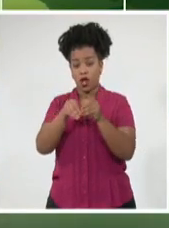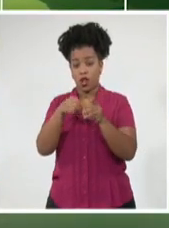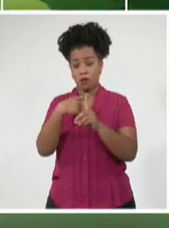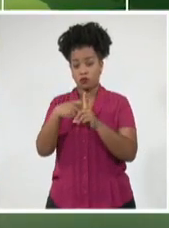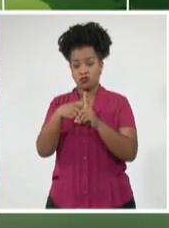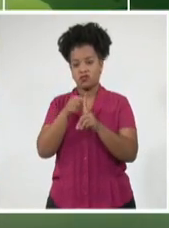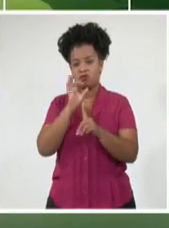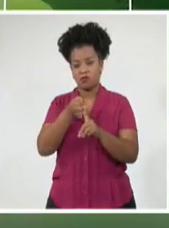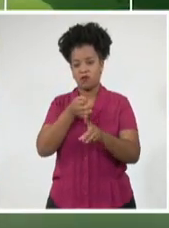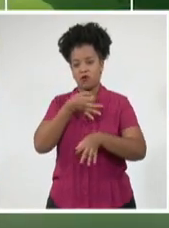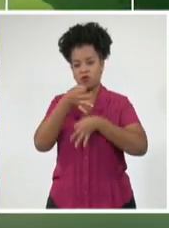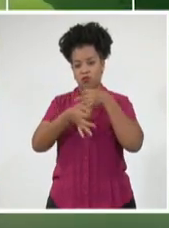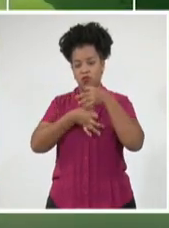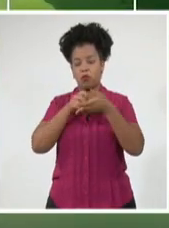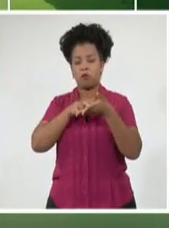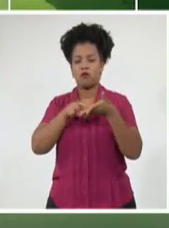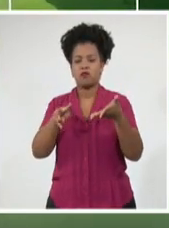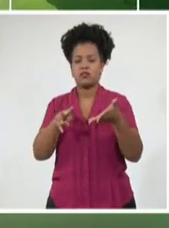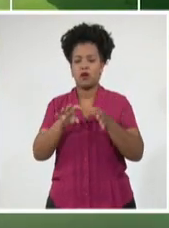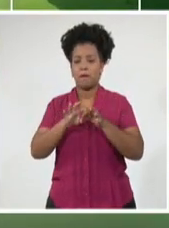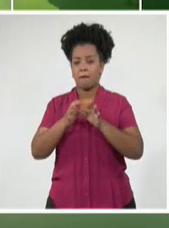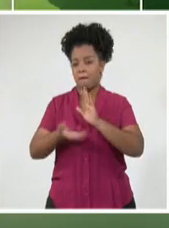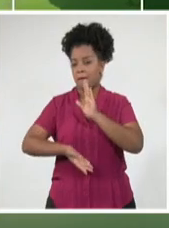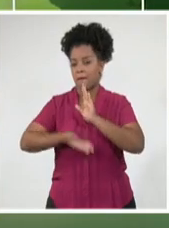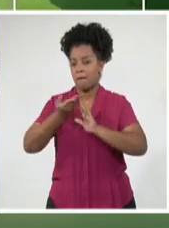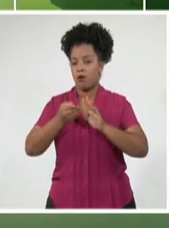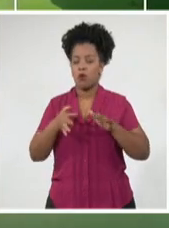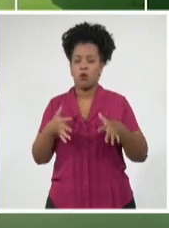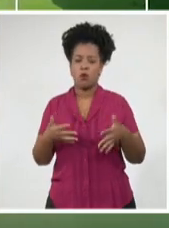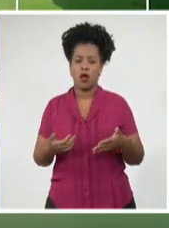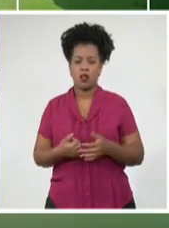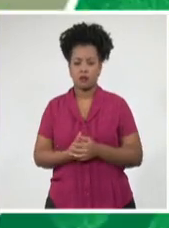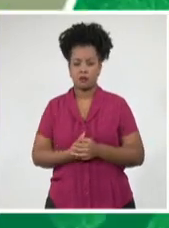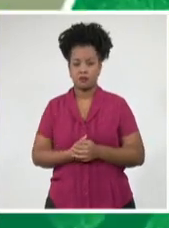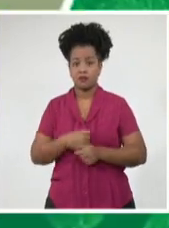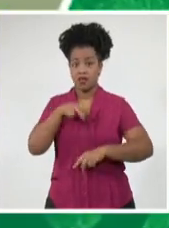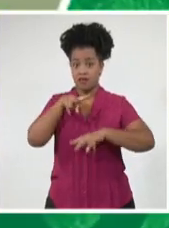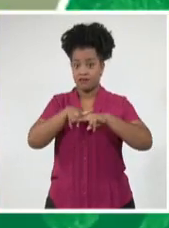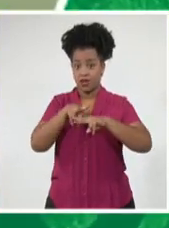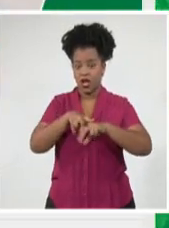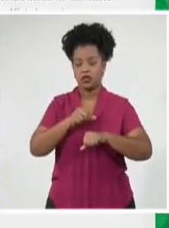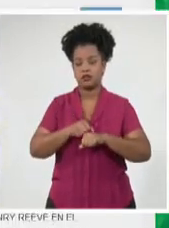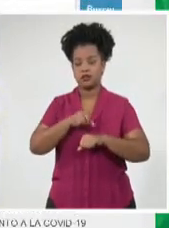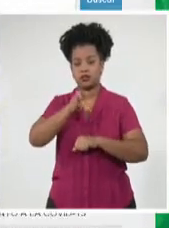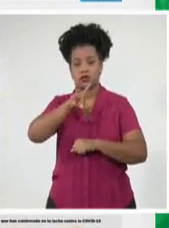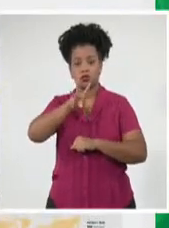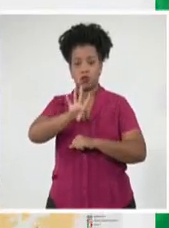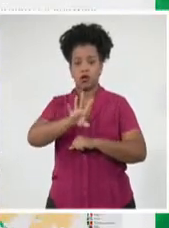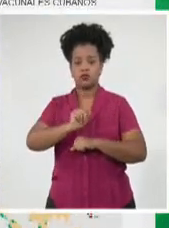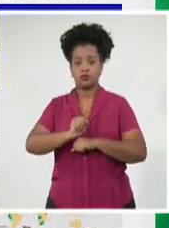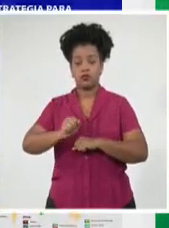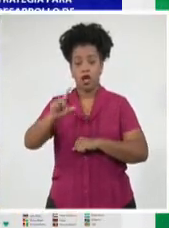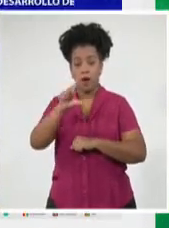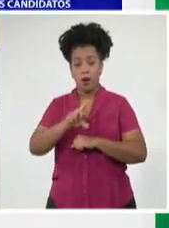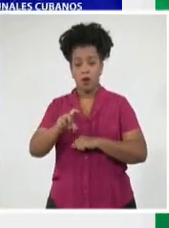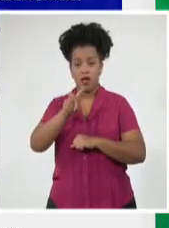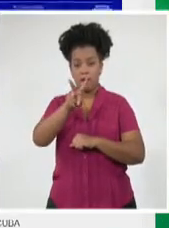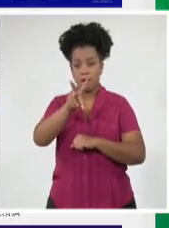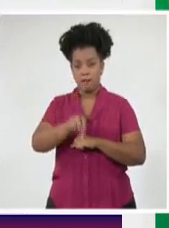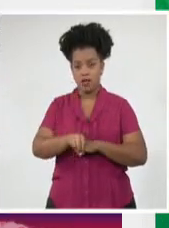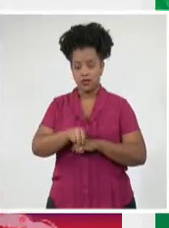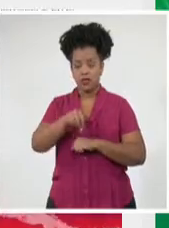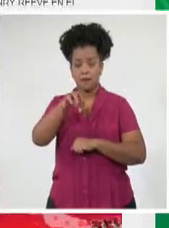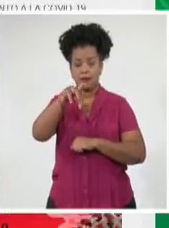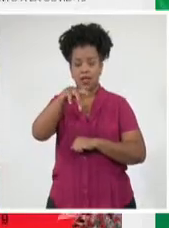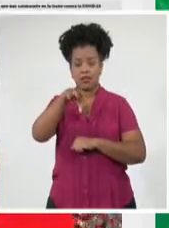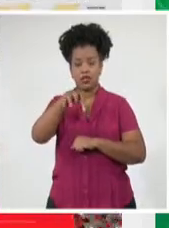-19. Las provincias que reportaron mayor número de contagiados son La Habana con 34 casos, Camagüey con 20 y Pinar